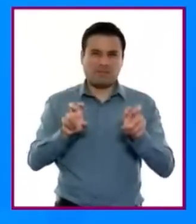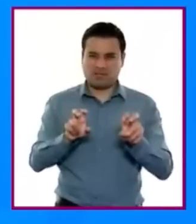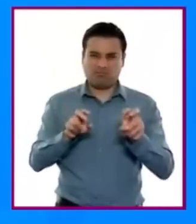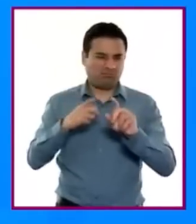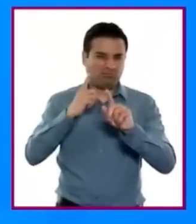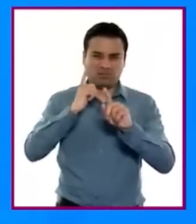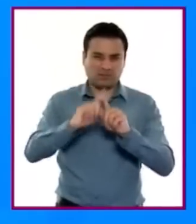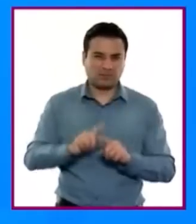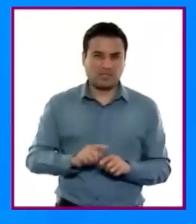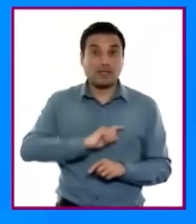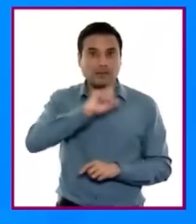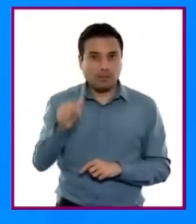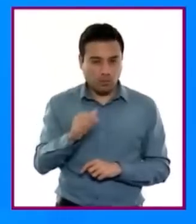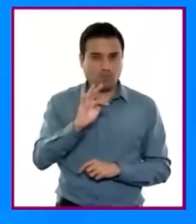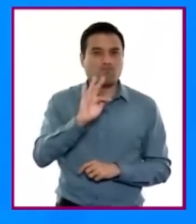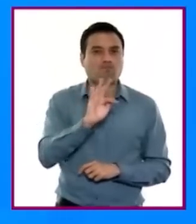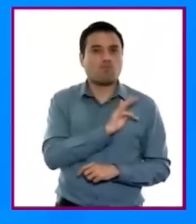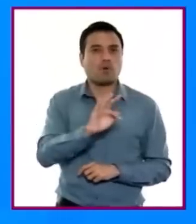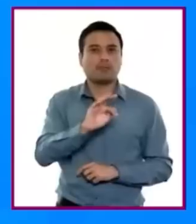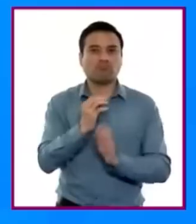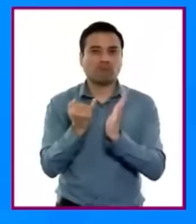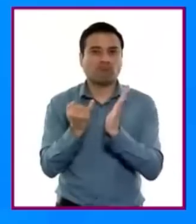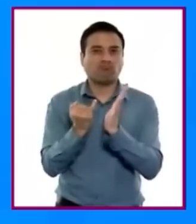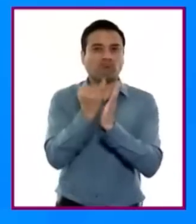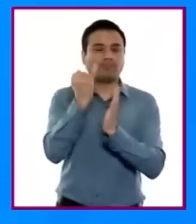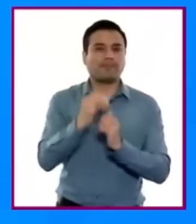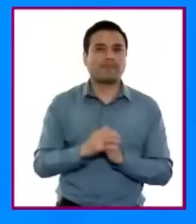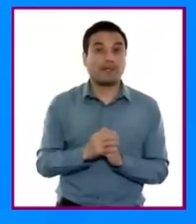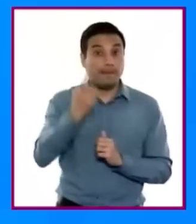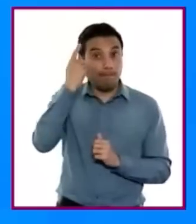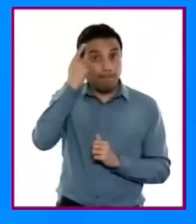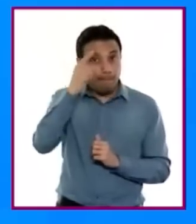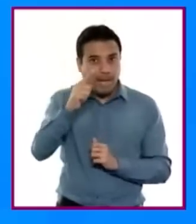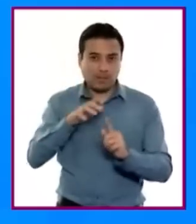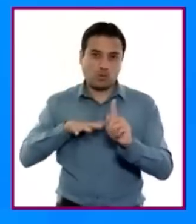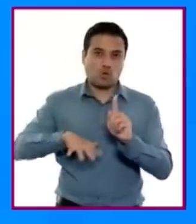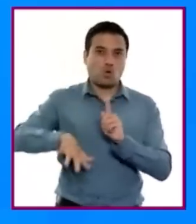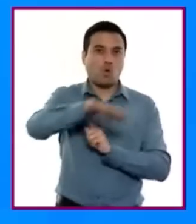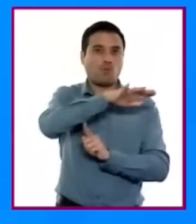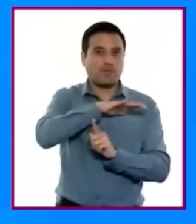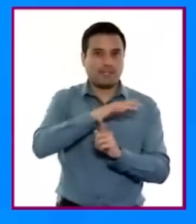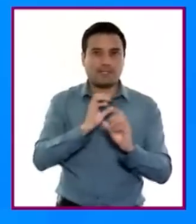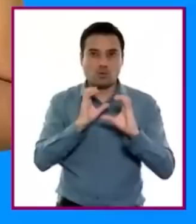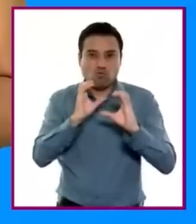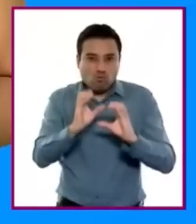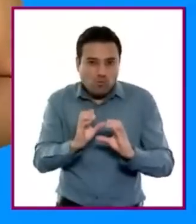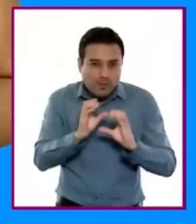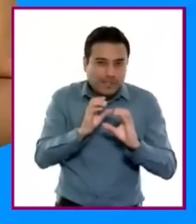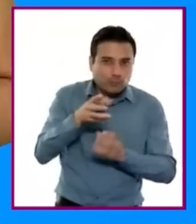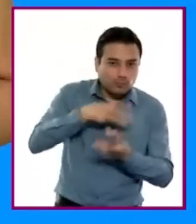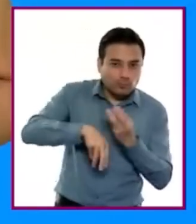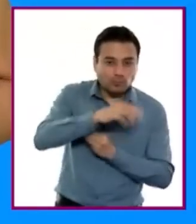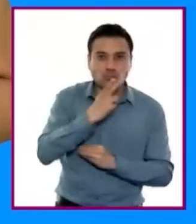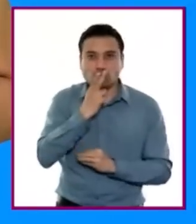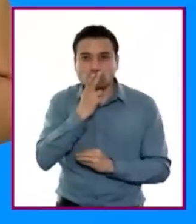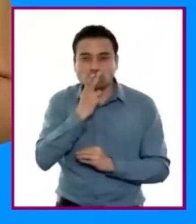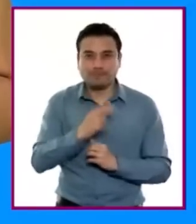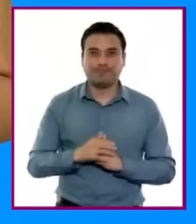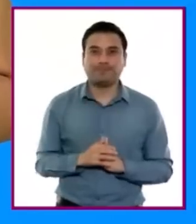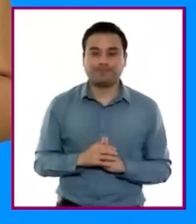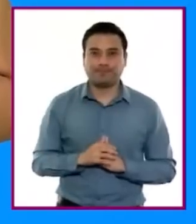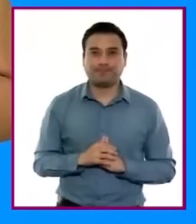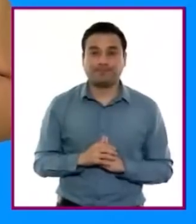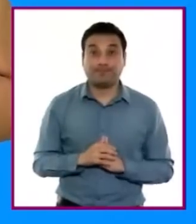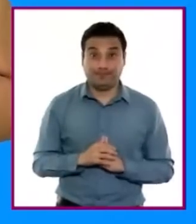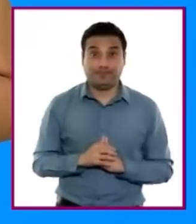decisiones fundamentadas que contribuyan a la transformación sustentable de la comunidad. En este sentido, el